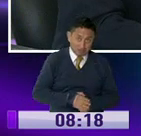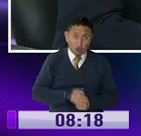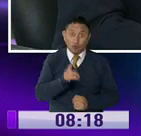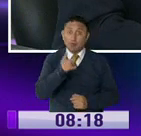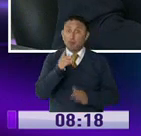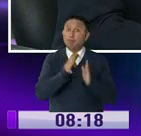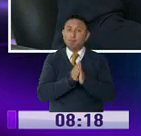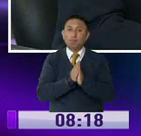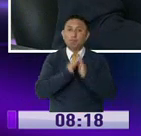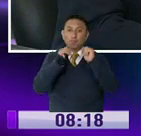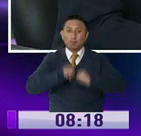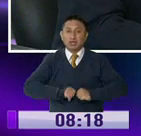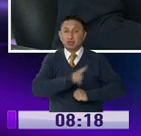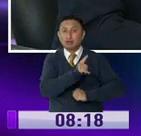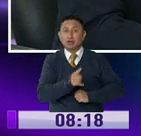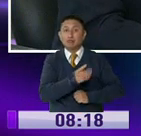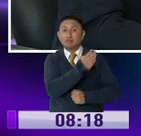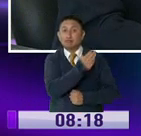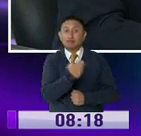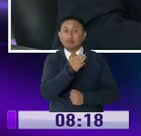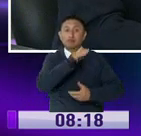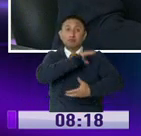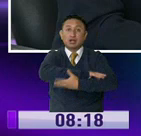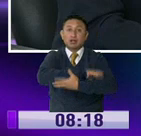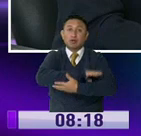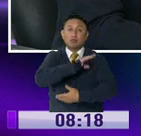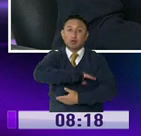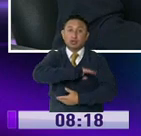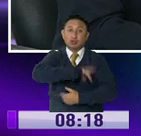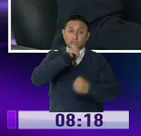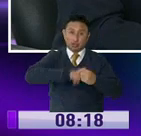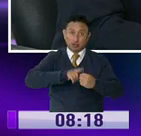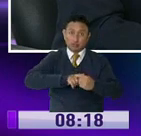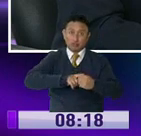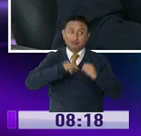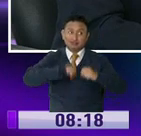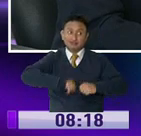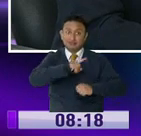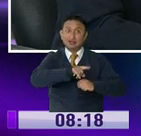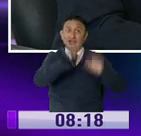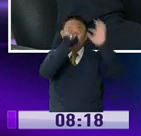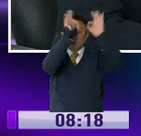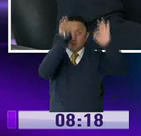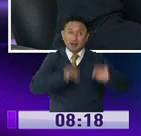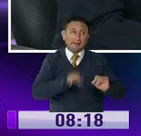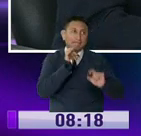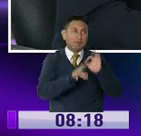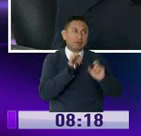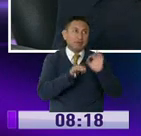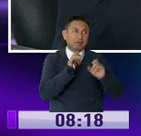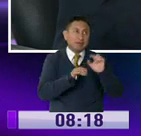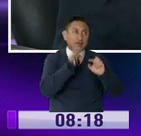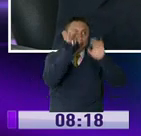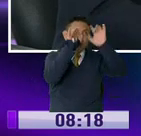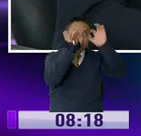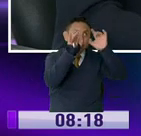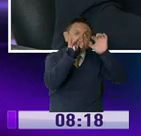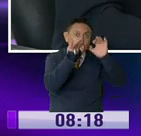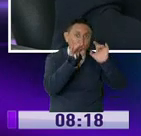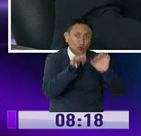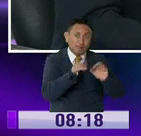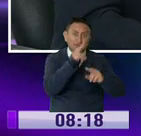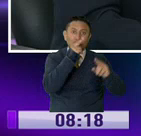que pedimos es que ingresen a la plataforma del municipio de Quito, donde se llena el formulario. También ahí estipulado el